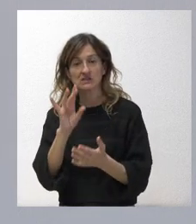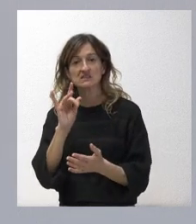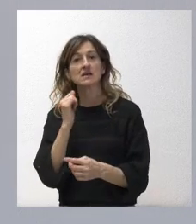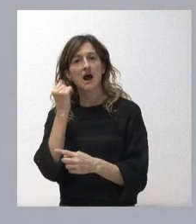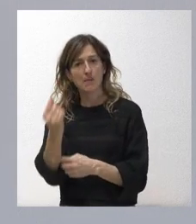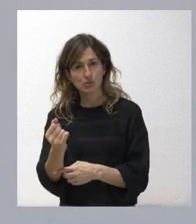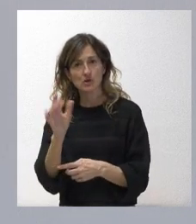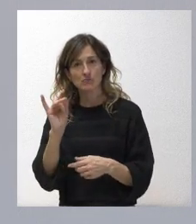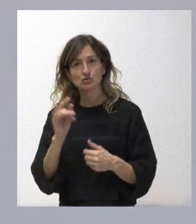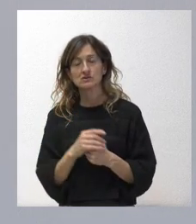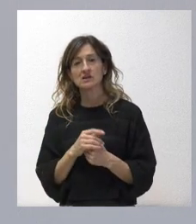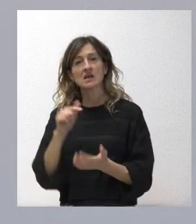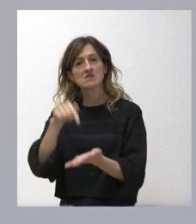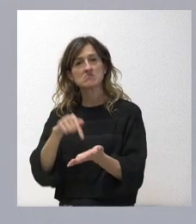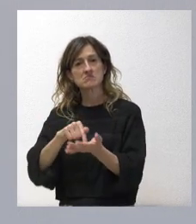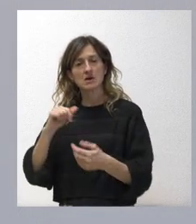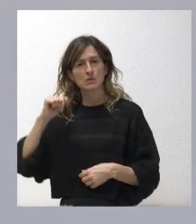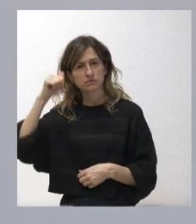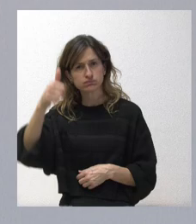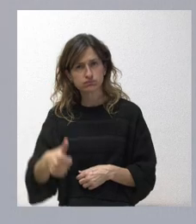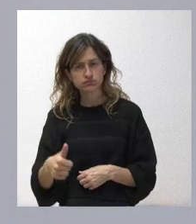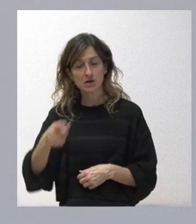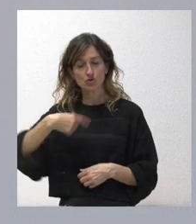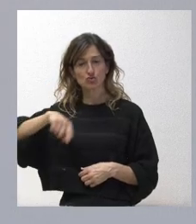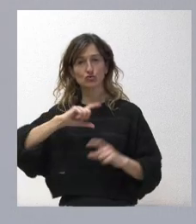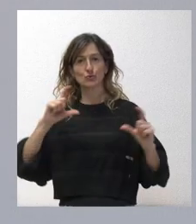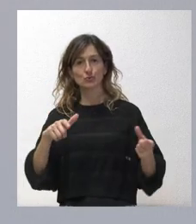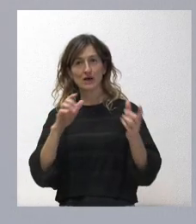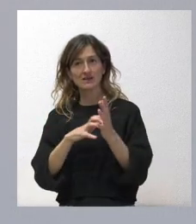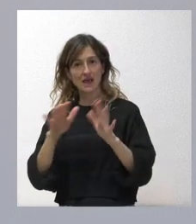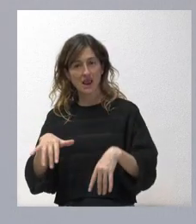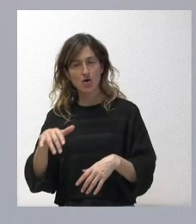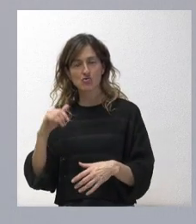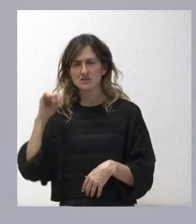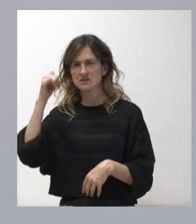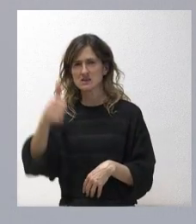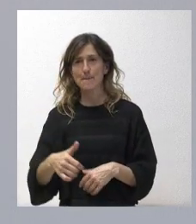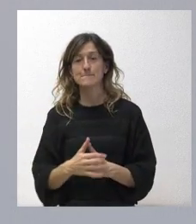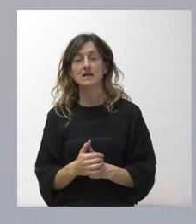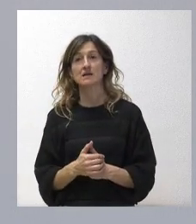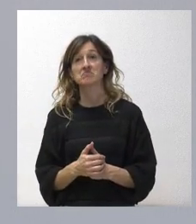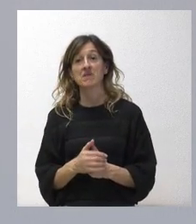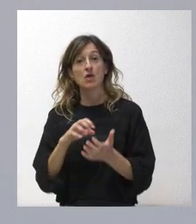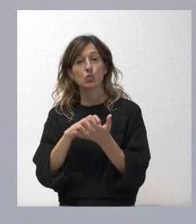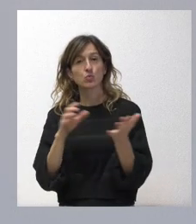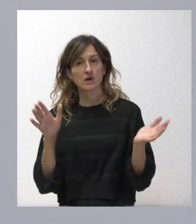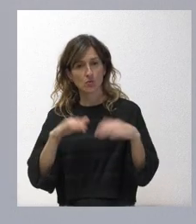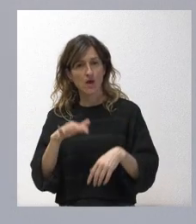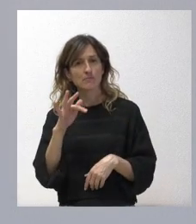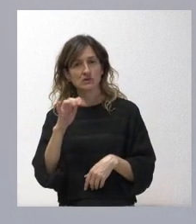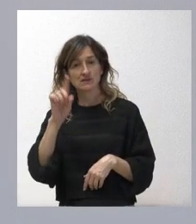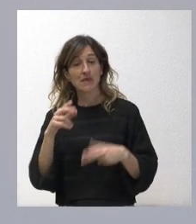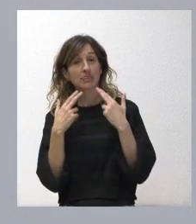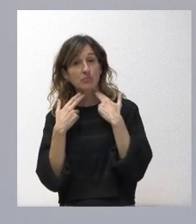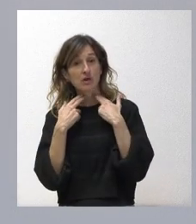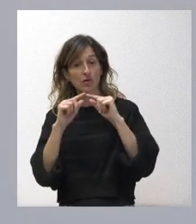apoyamos, sino que es una reivindicación histórica que nosotros, como Junta de Castellón, habíamos hecho siempre. Y sin lugar a dudas es positivo que también la Diputación